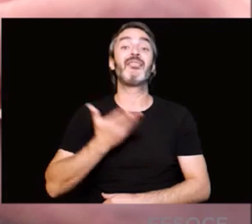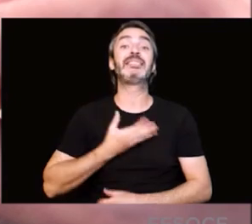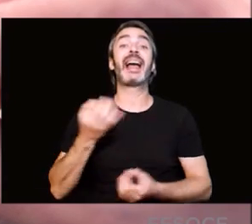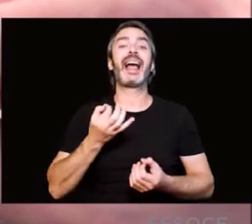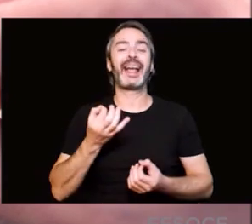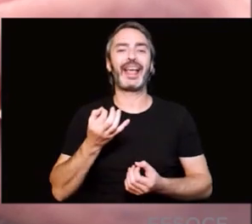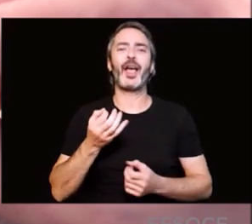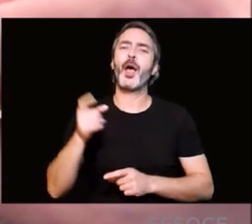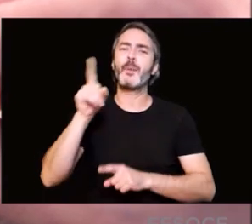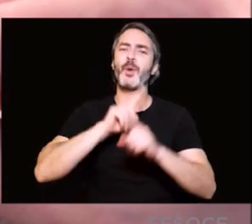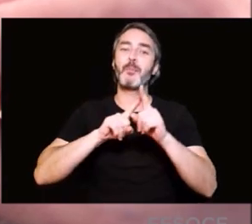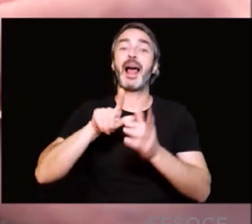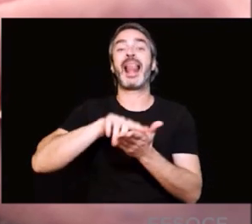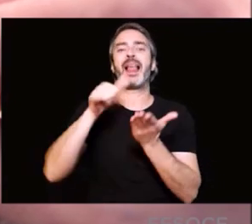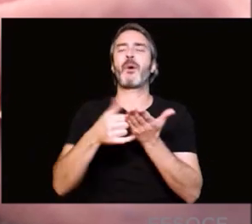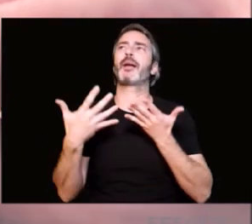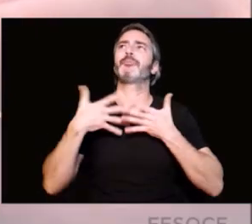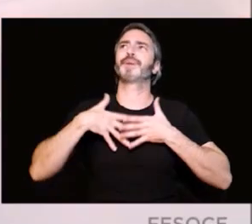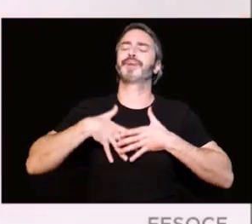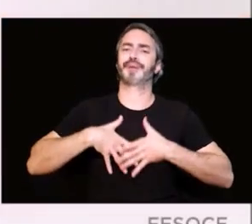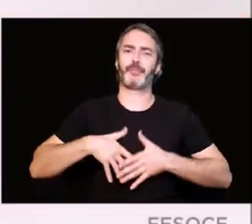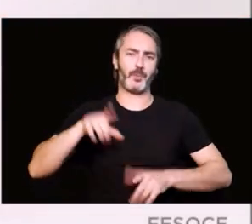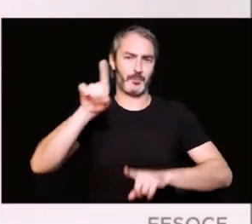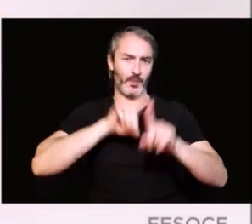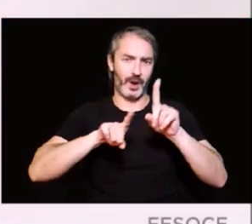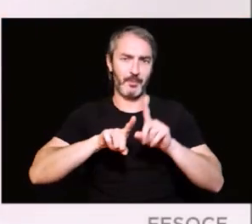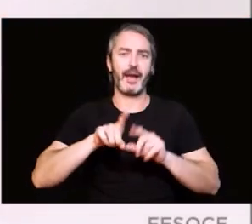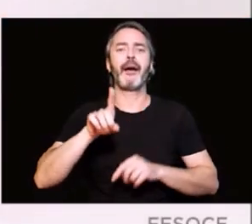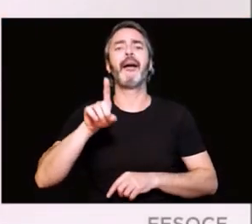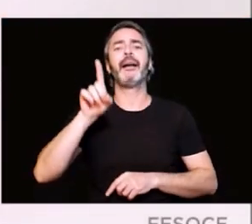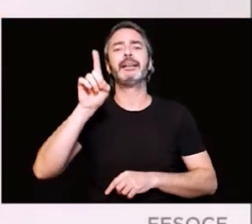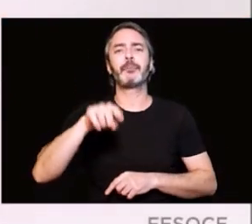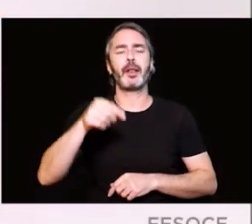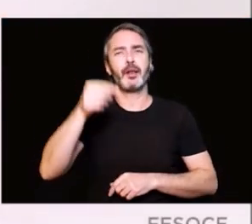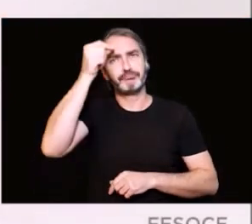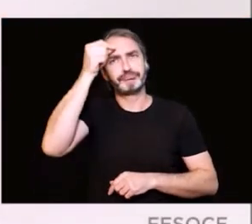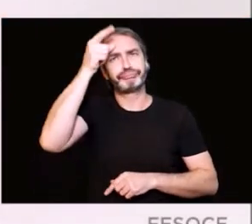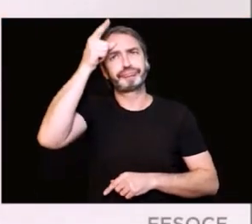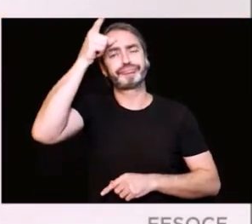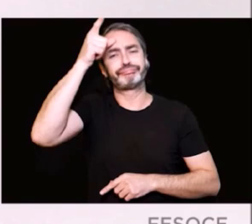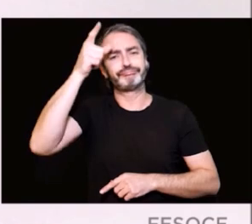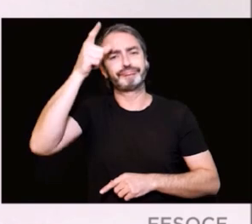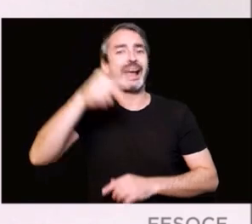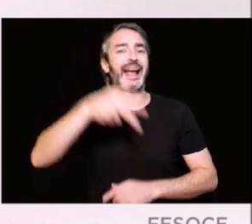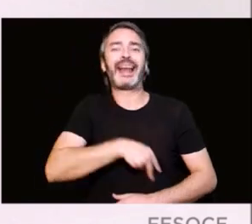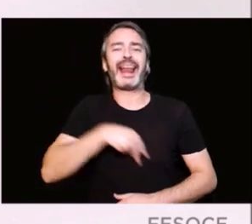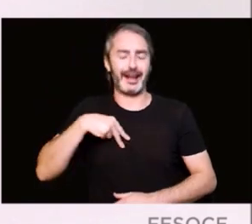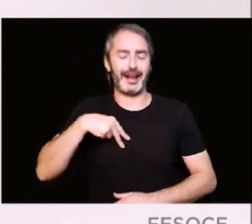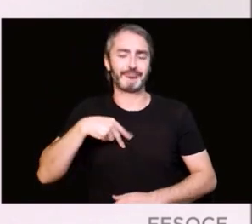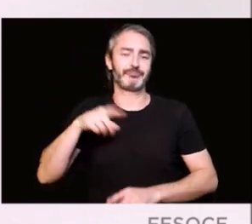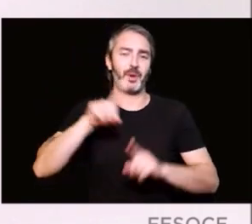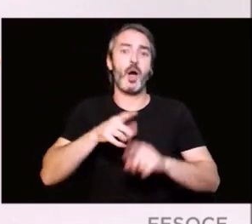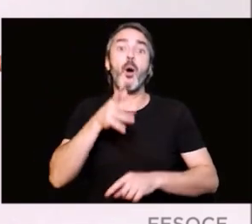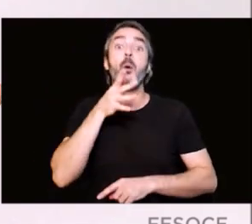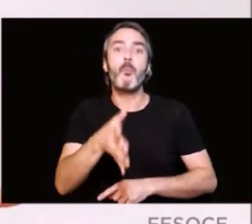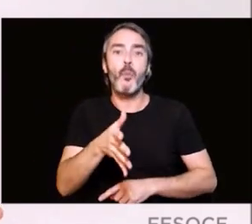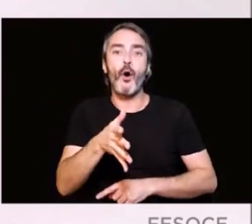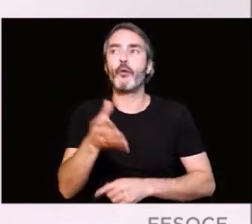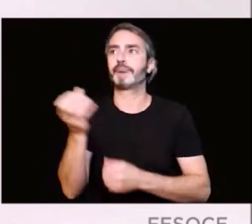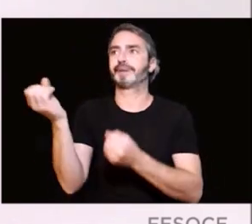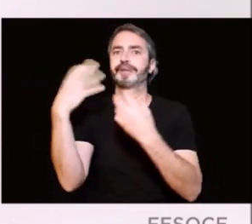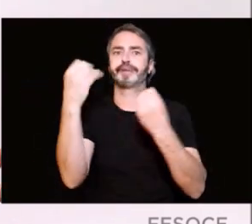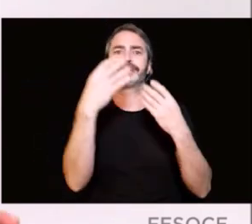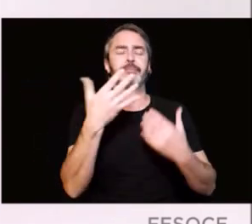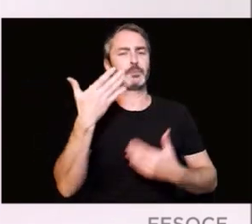dificultar la adquisición del lenguaje, puede dificultar el desarrollo primitivo global. ¿Por qué? Bueno, eso es debido a que hay una privación de